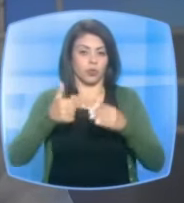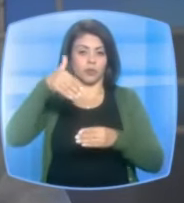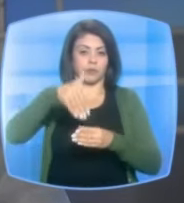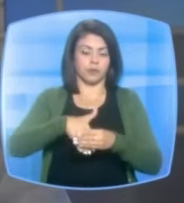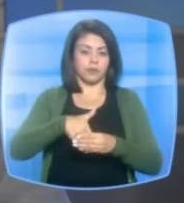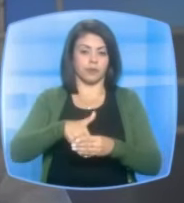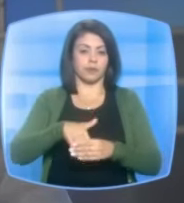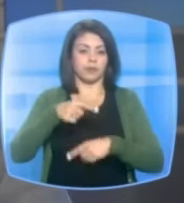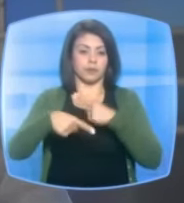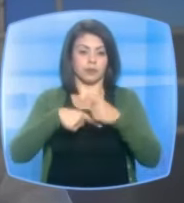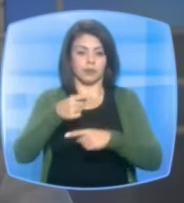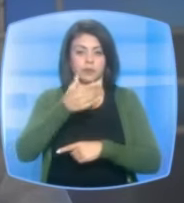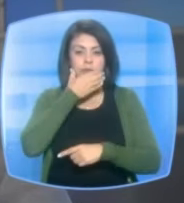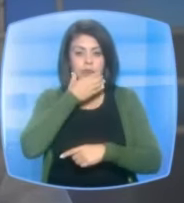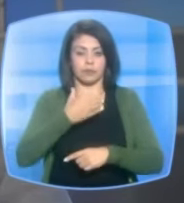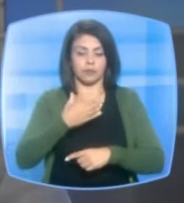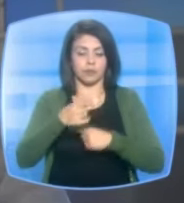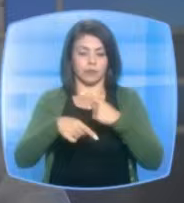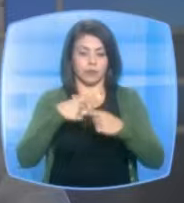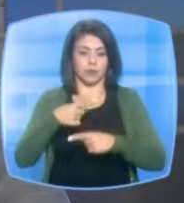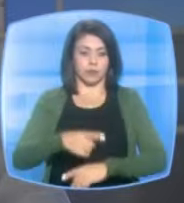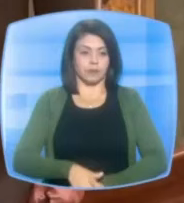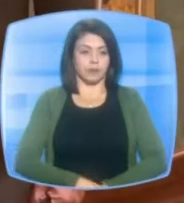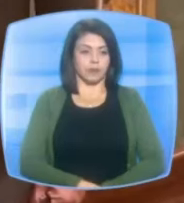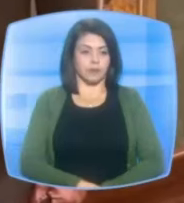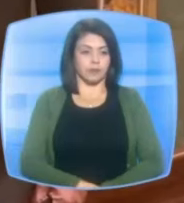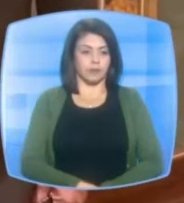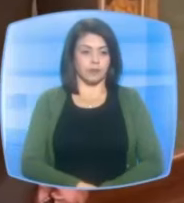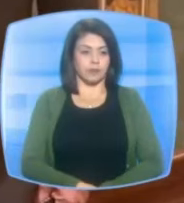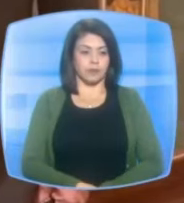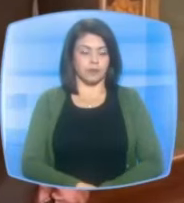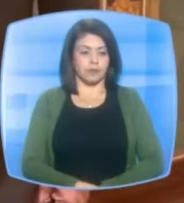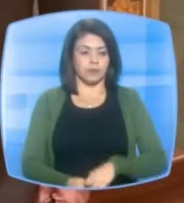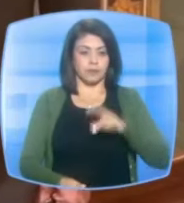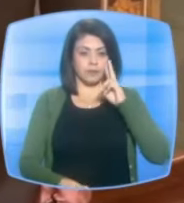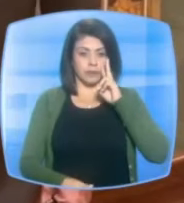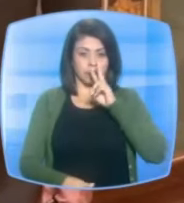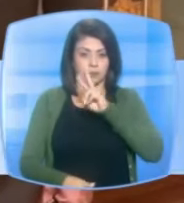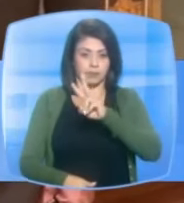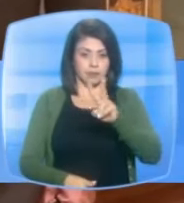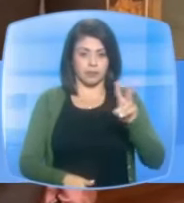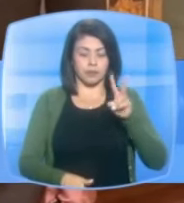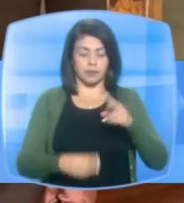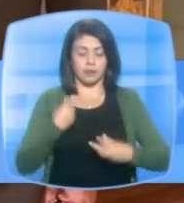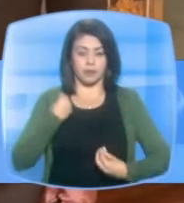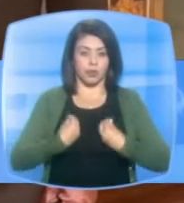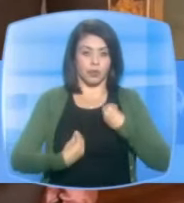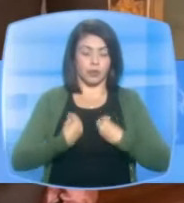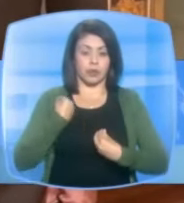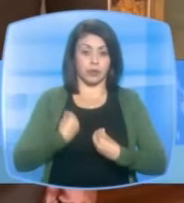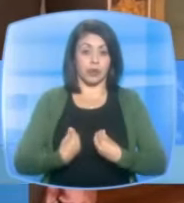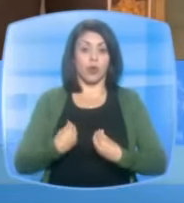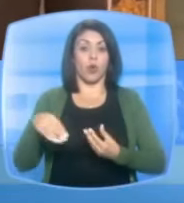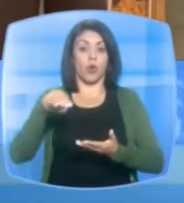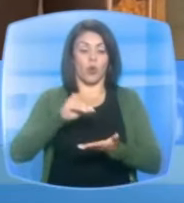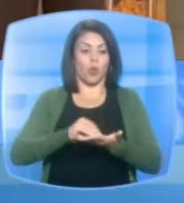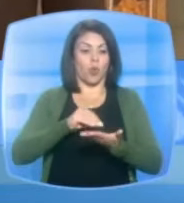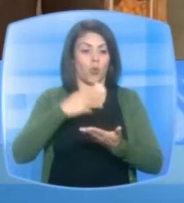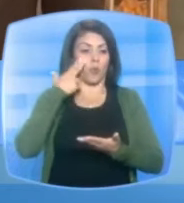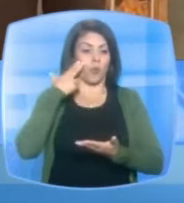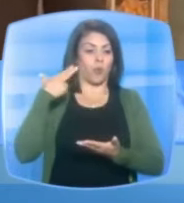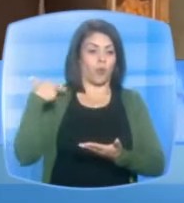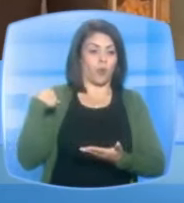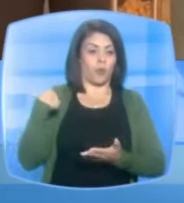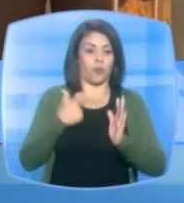referéndum consultivo de diciembre próximo. Porque vemos con preocupación como la retórica arrogante y